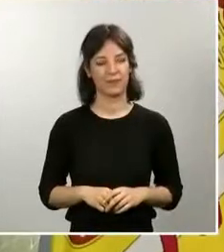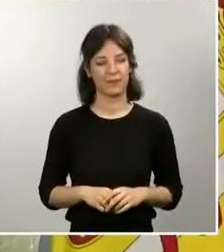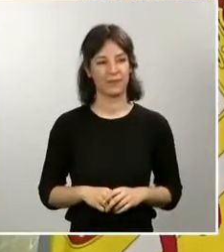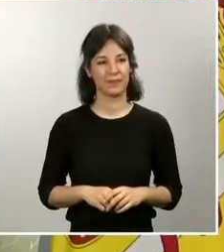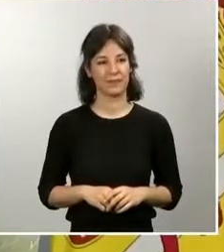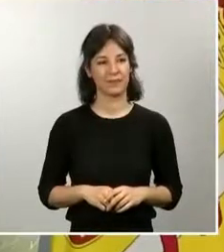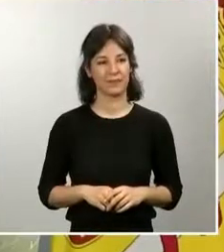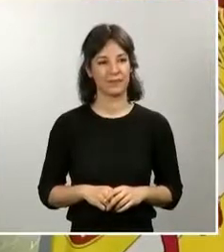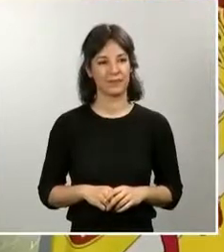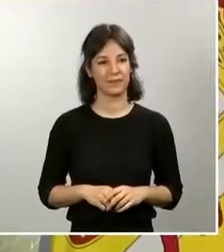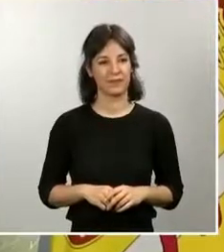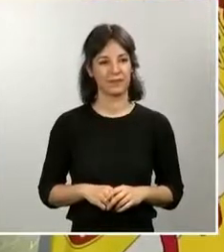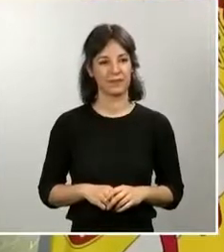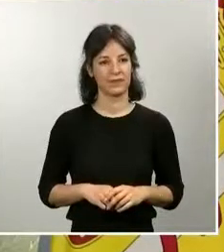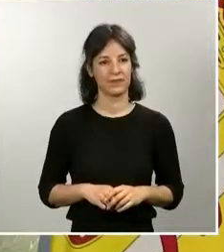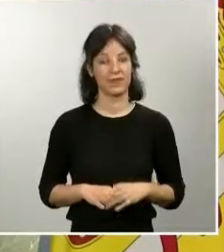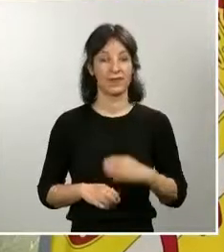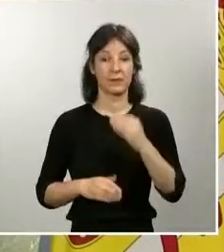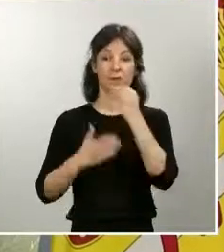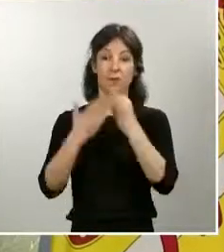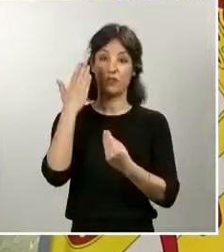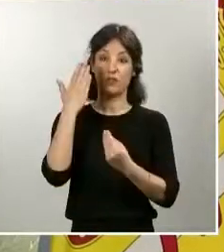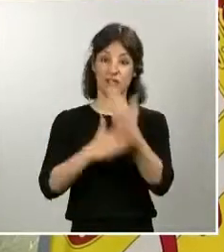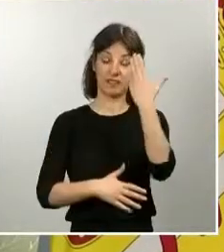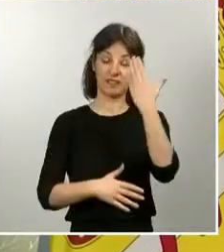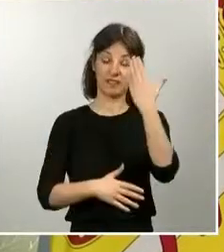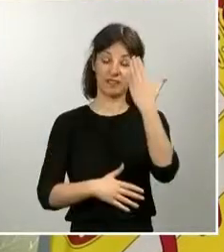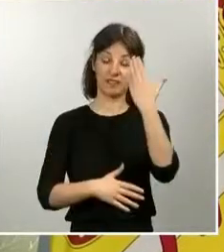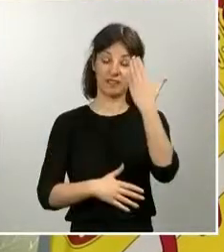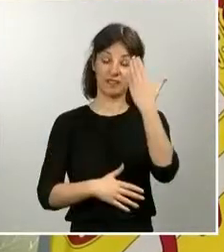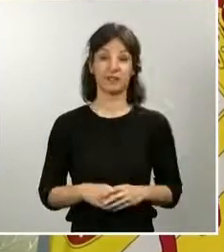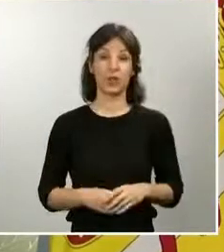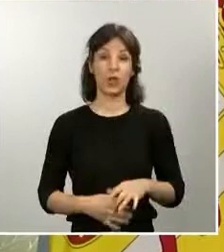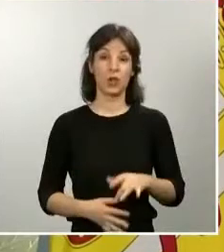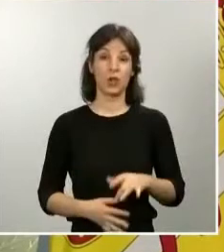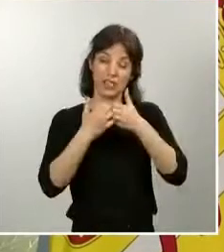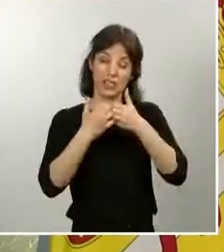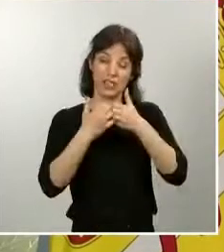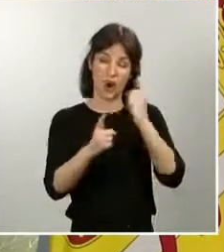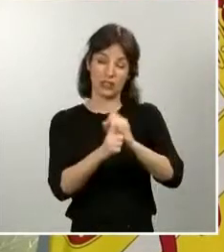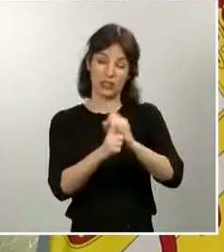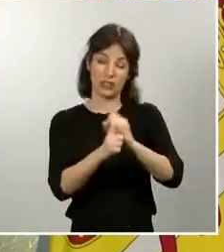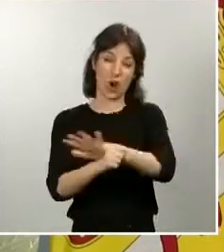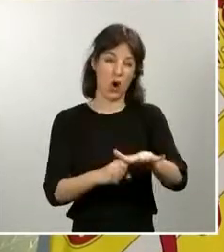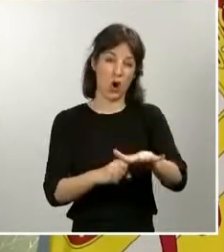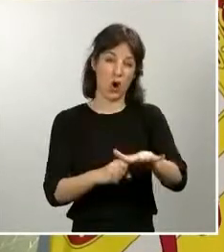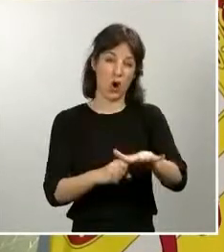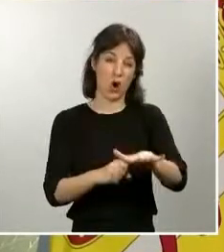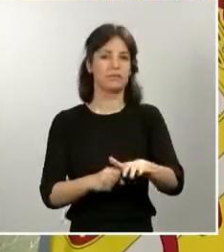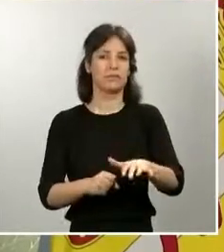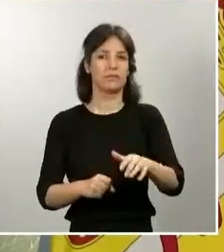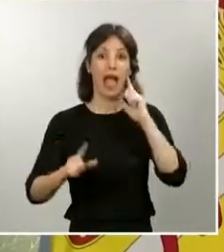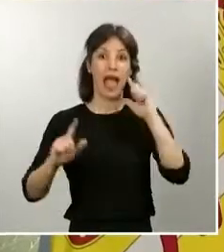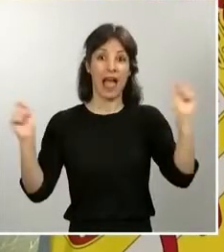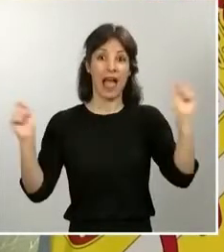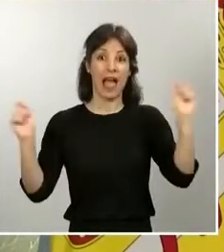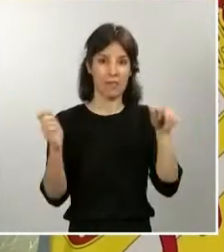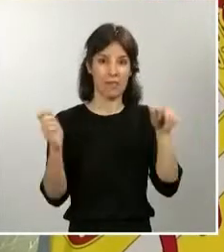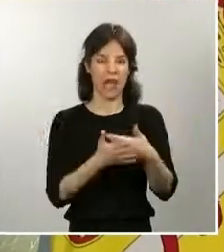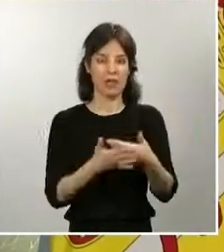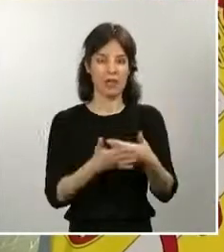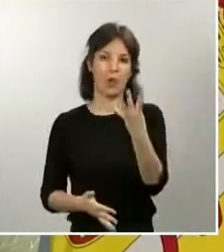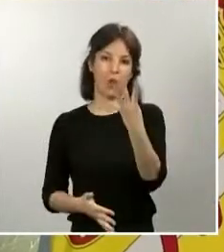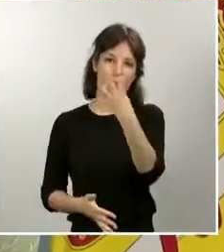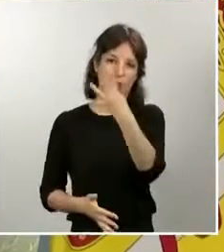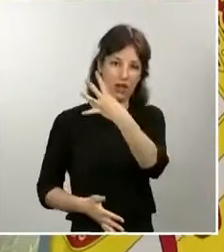Estamos en la cuarta semana de lucha contra el COVID, de estado de alarma. En estas